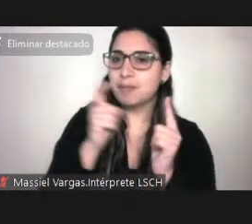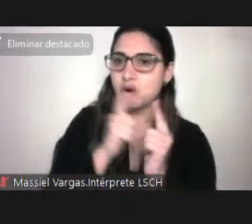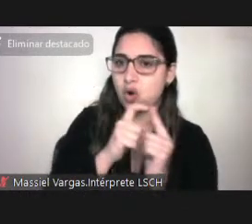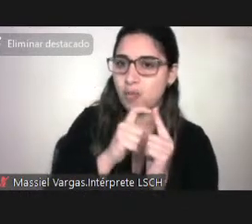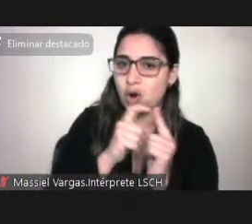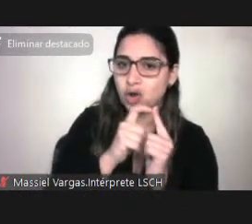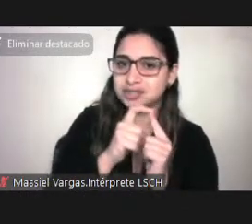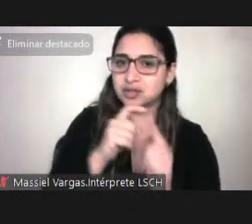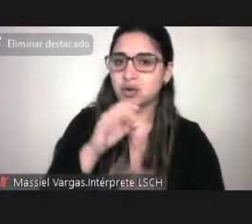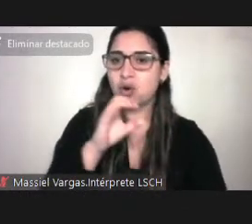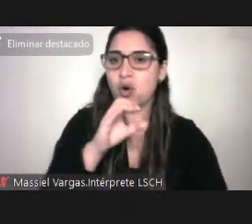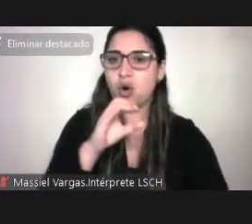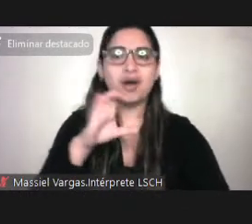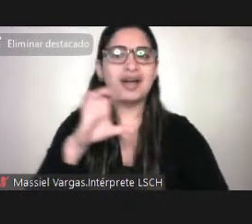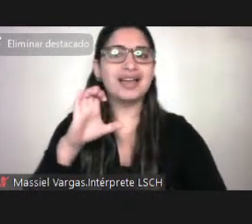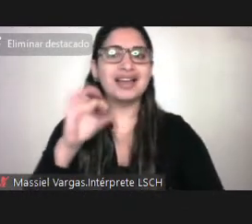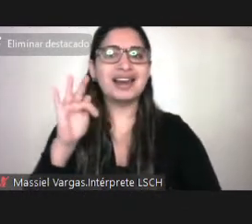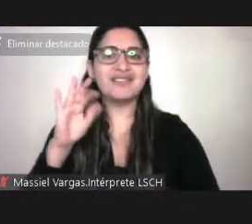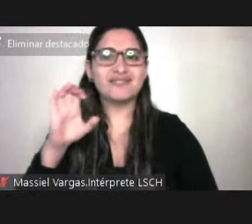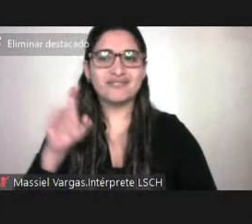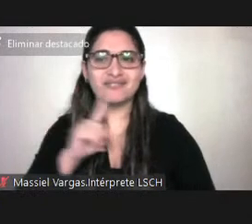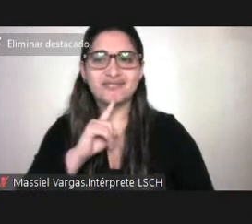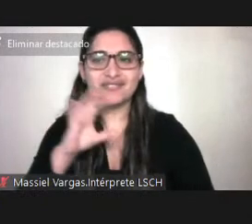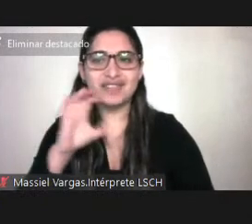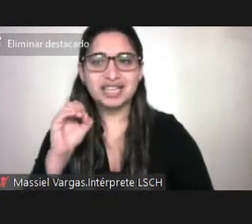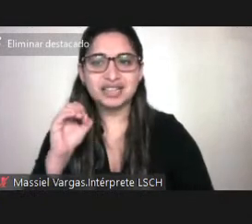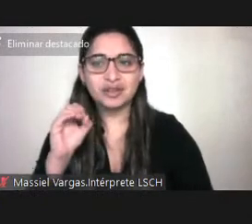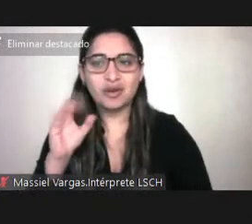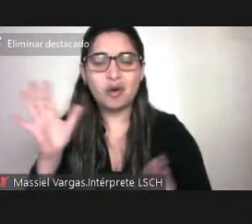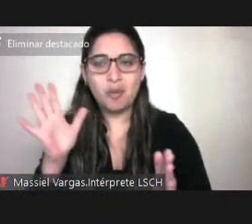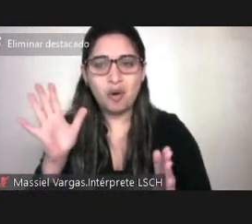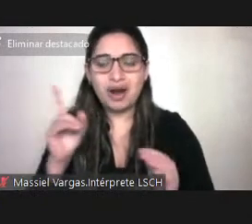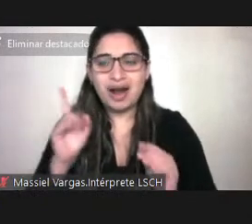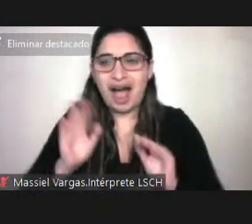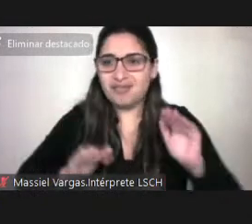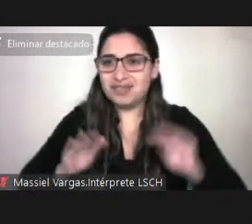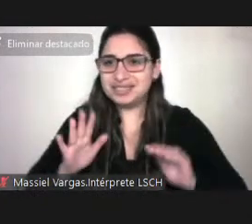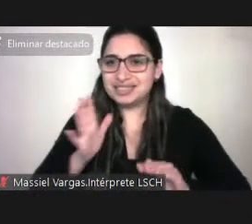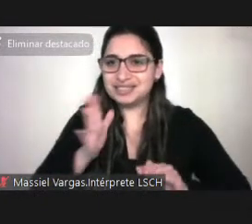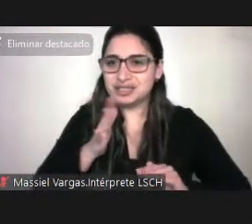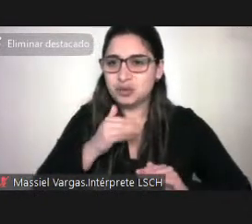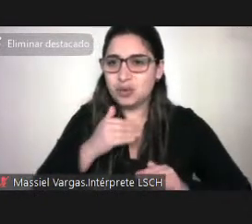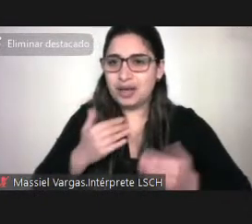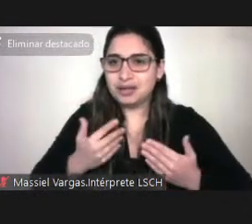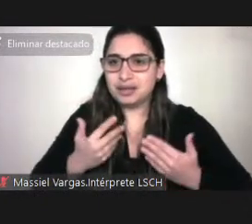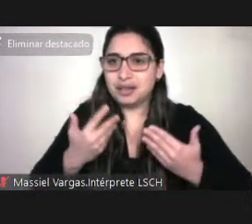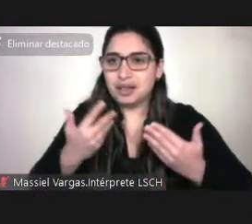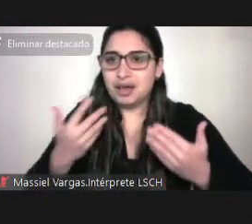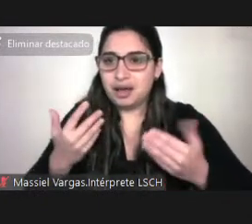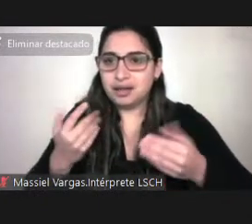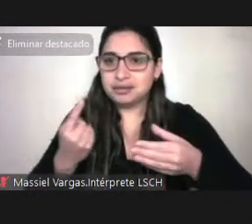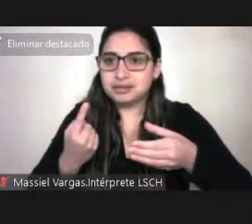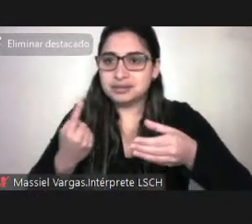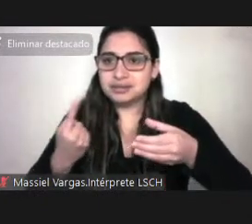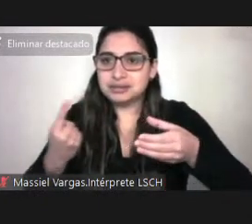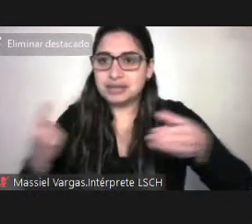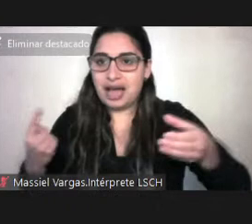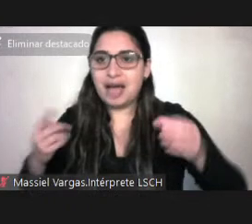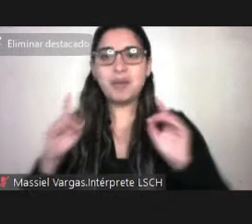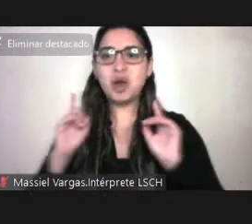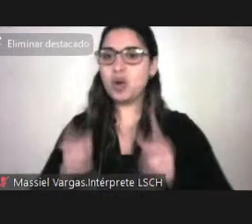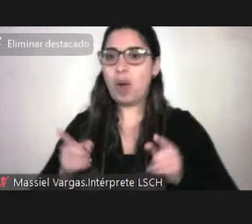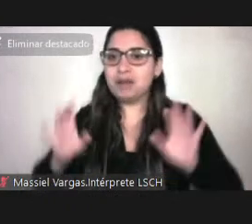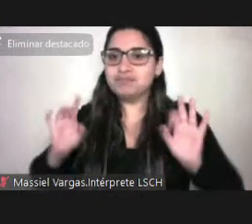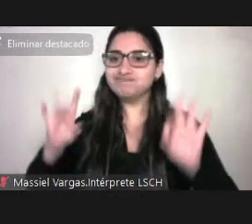Entonces, a veces, puede ser que no tengamos la intención de generar esta exclusión, pero lo provocamos igual.